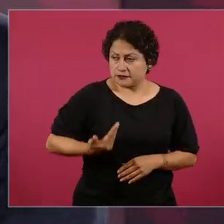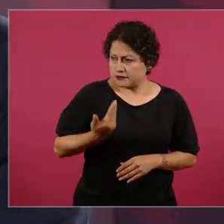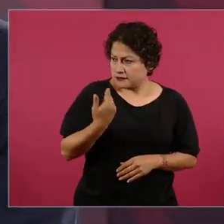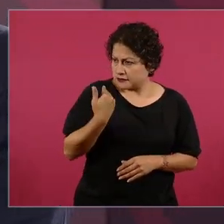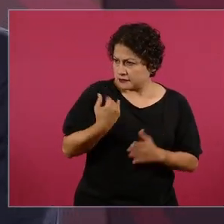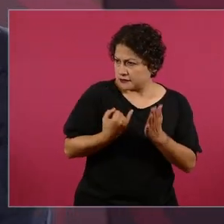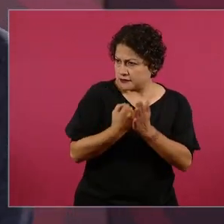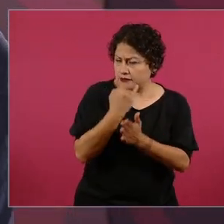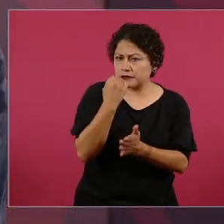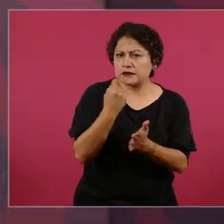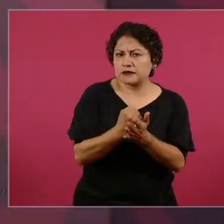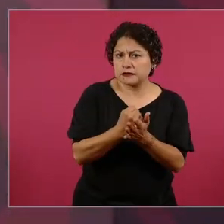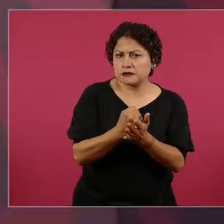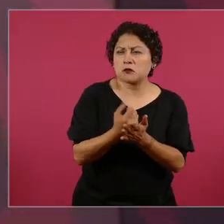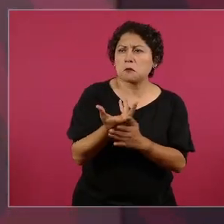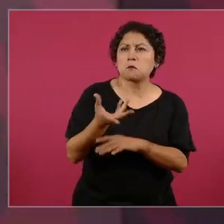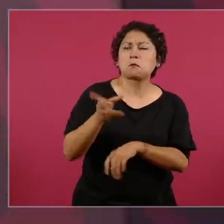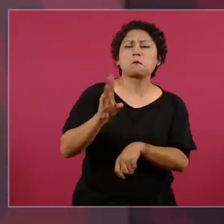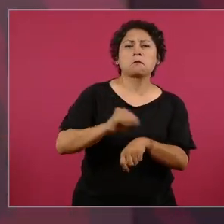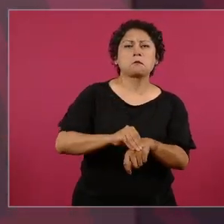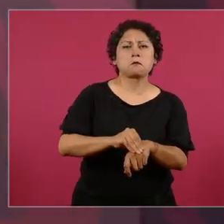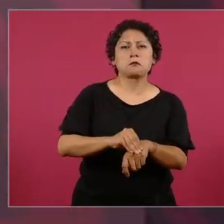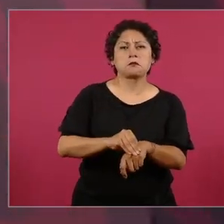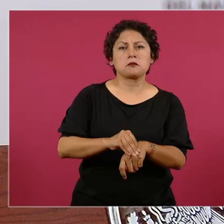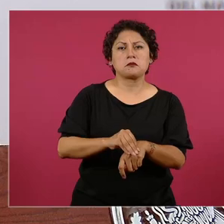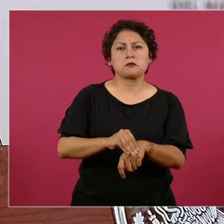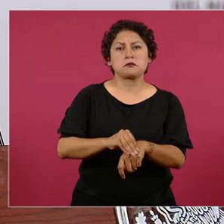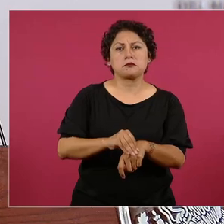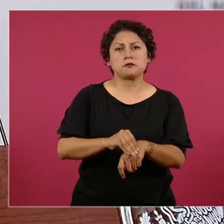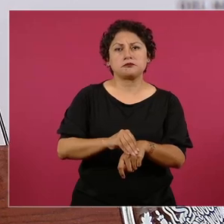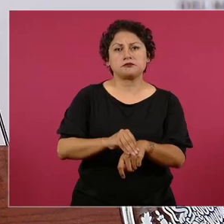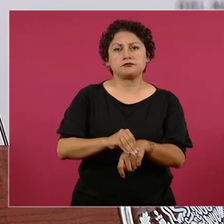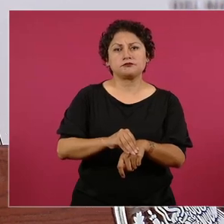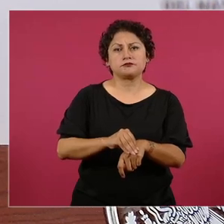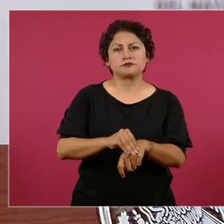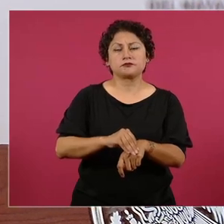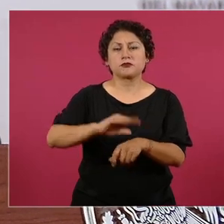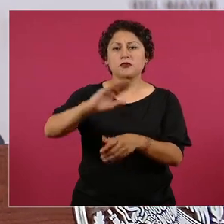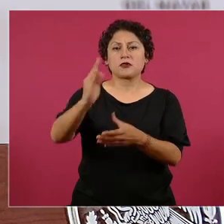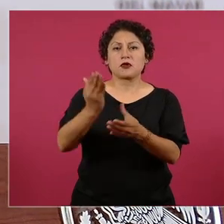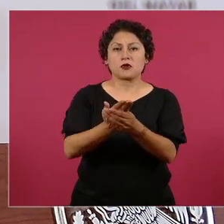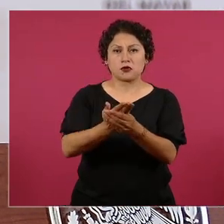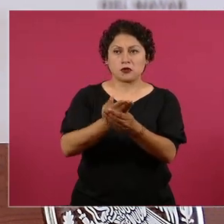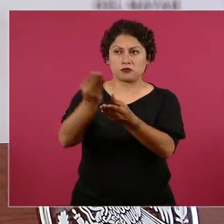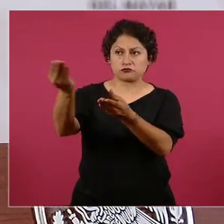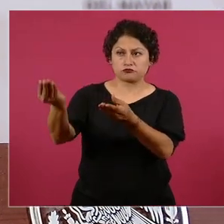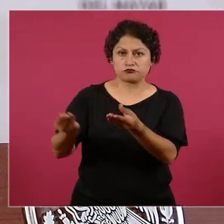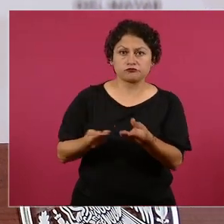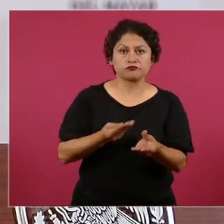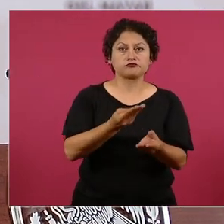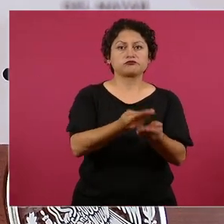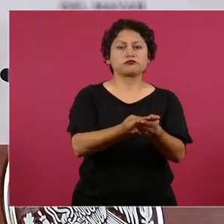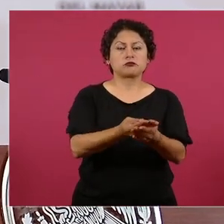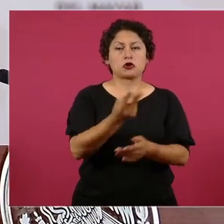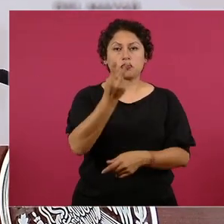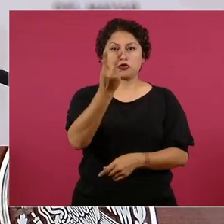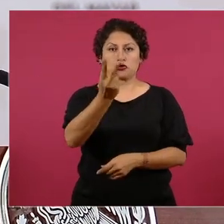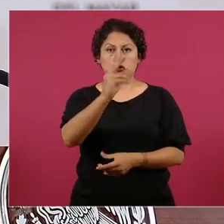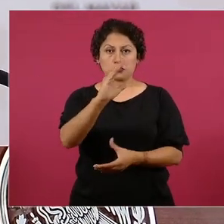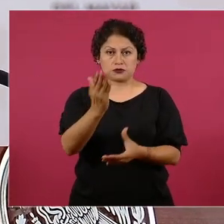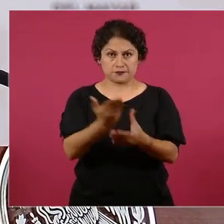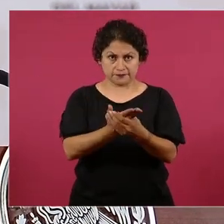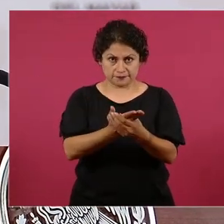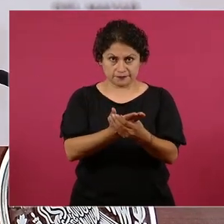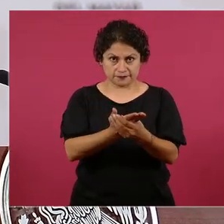entrada a dos expedientes que debió